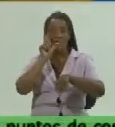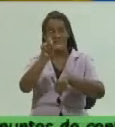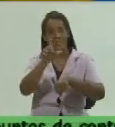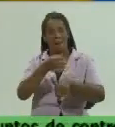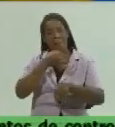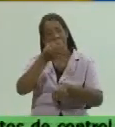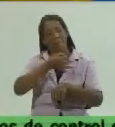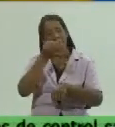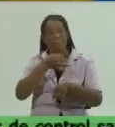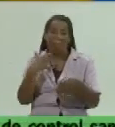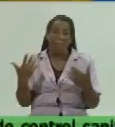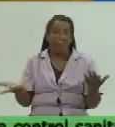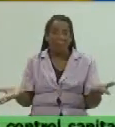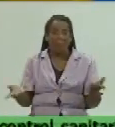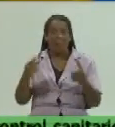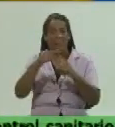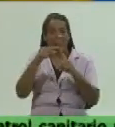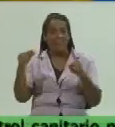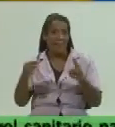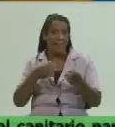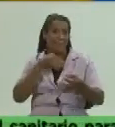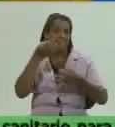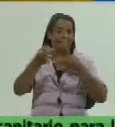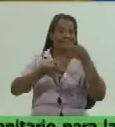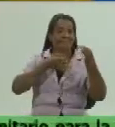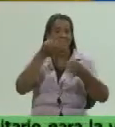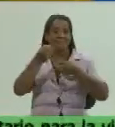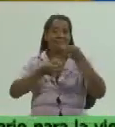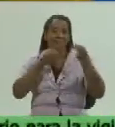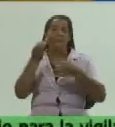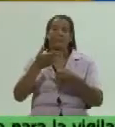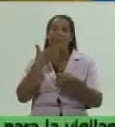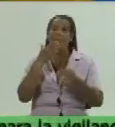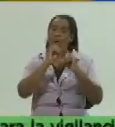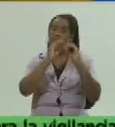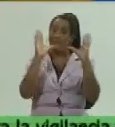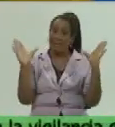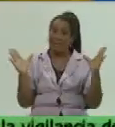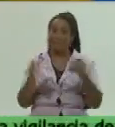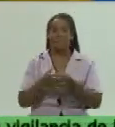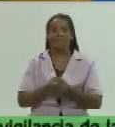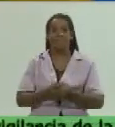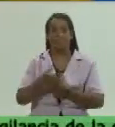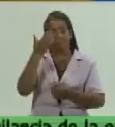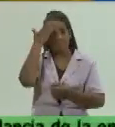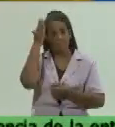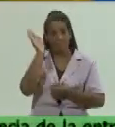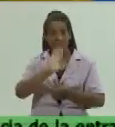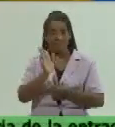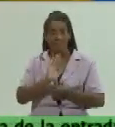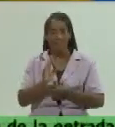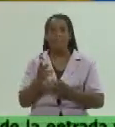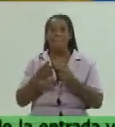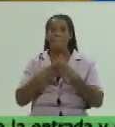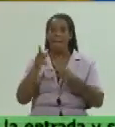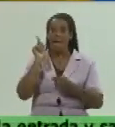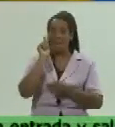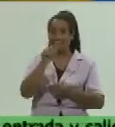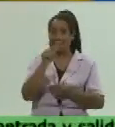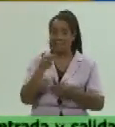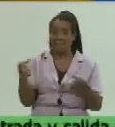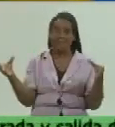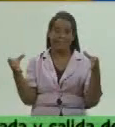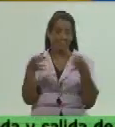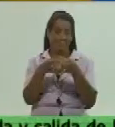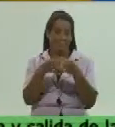acerca de los temas que hemos tratado secretario buenos días buenos días saludos para ti Fauto para el colectivo de programas como siempre lo